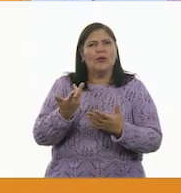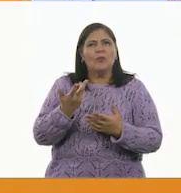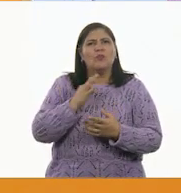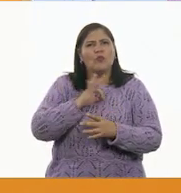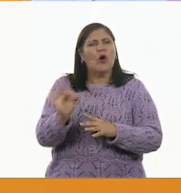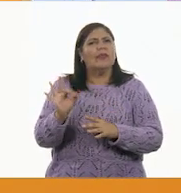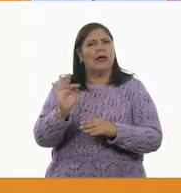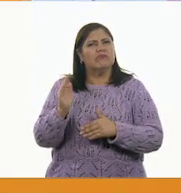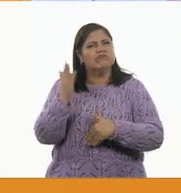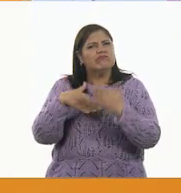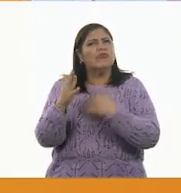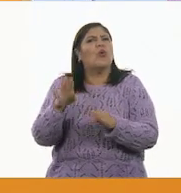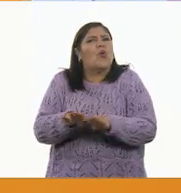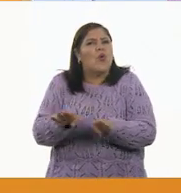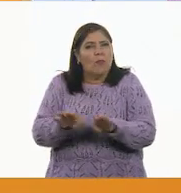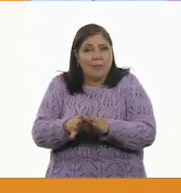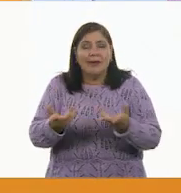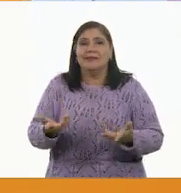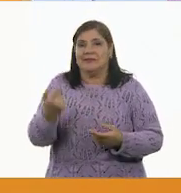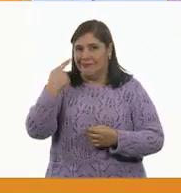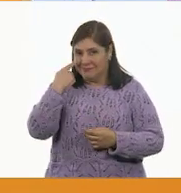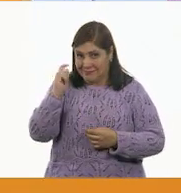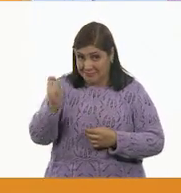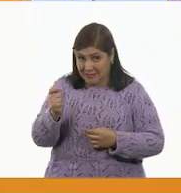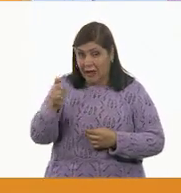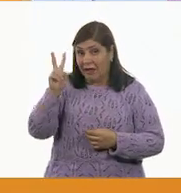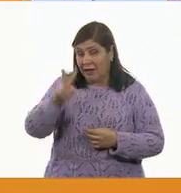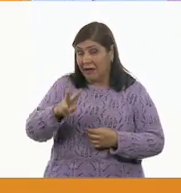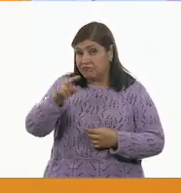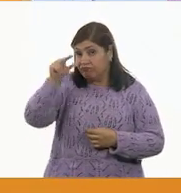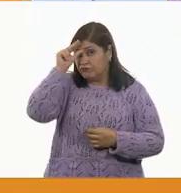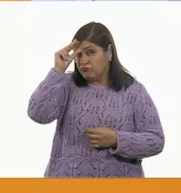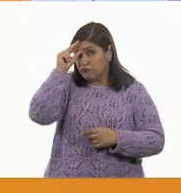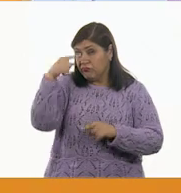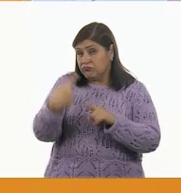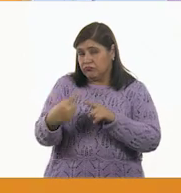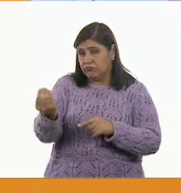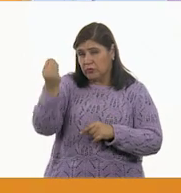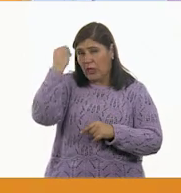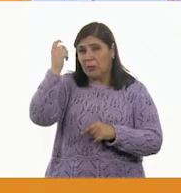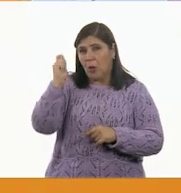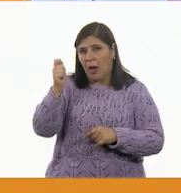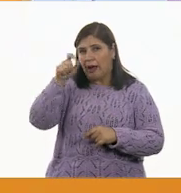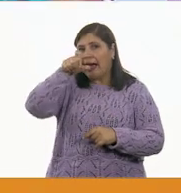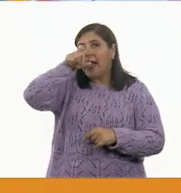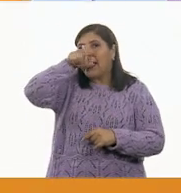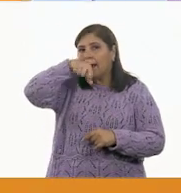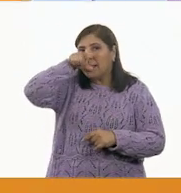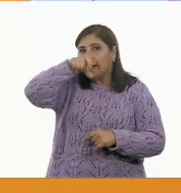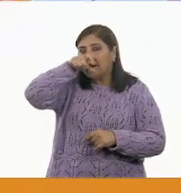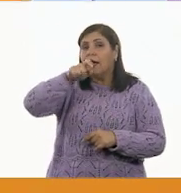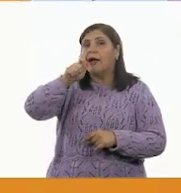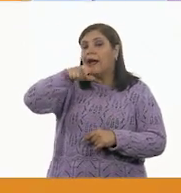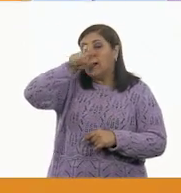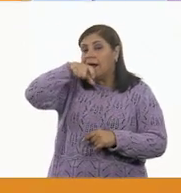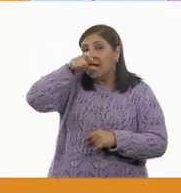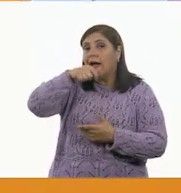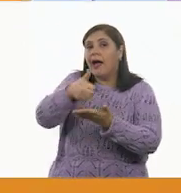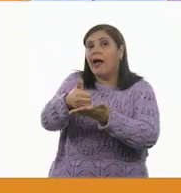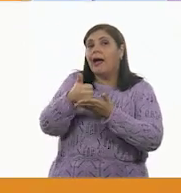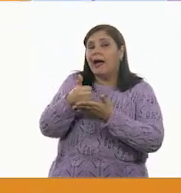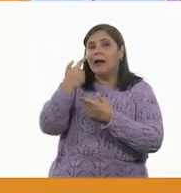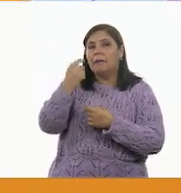déjame decirte que aquí el sabio fue el águila. El águila le ayudó a todos los animales del pueblo